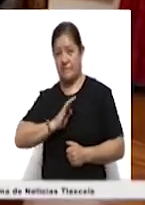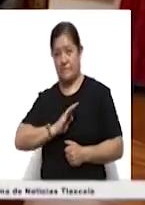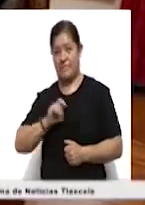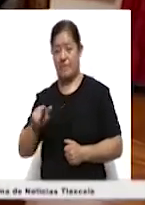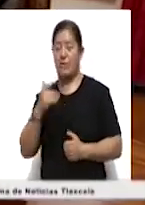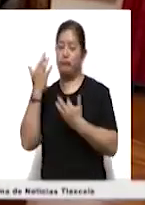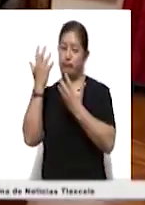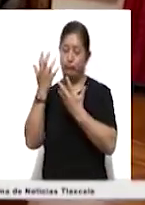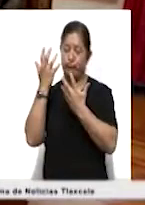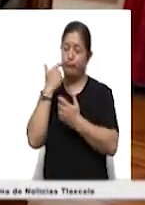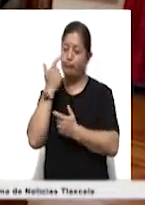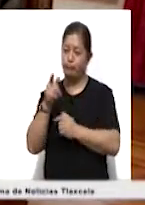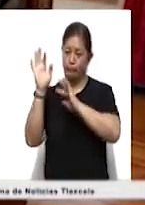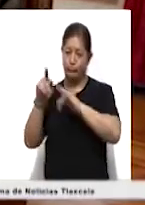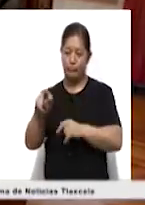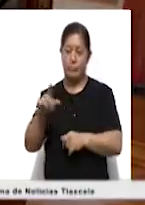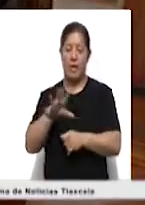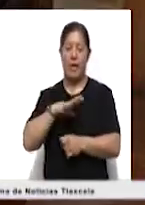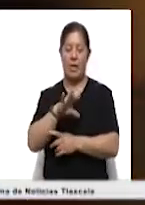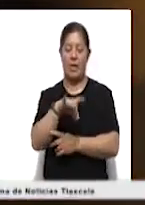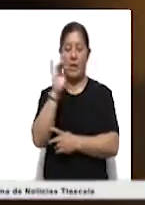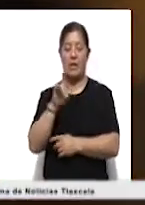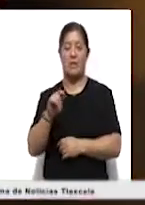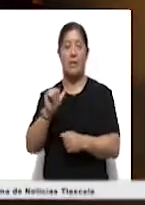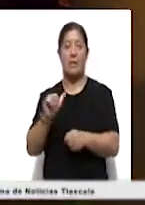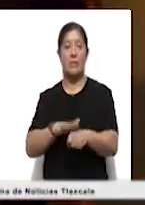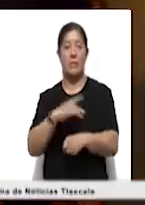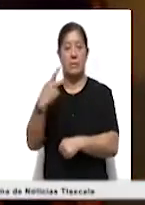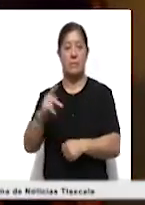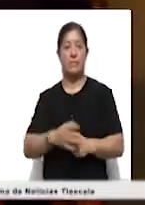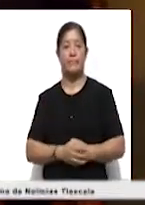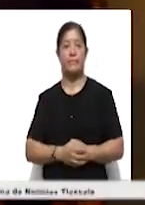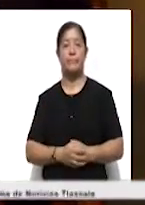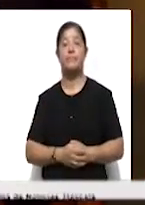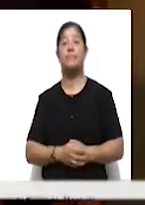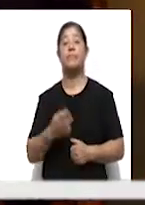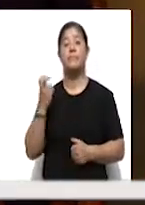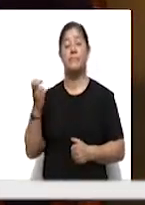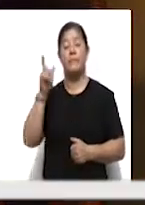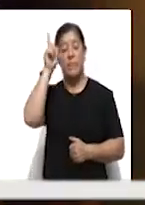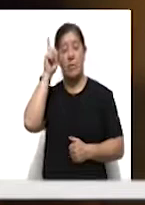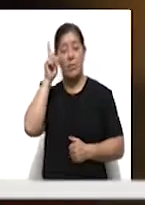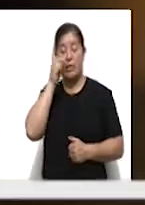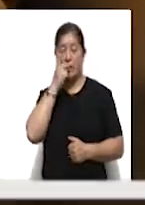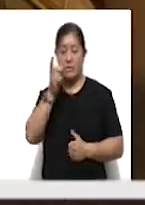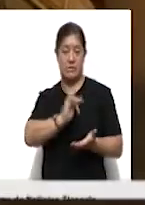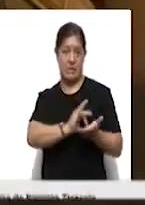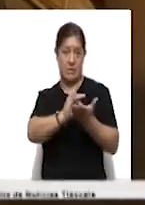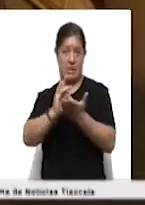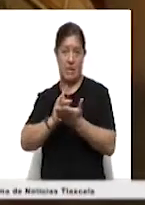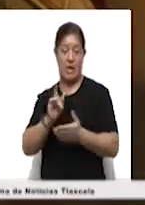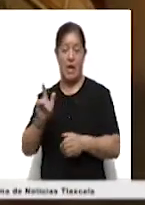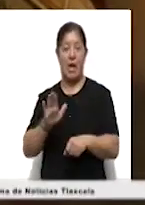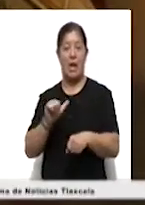deseo de éxito a la gobernadora electa y a su administración. En la plenaria, Cuellar Cisneros destacó y agradeció la disposición